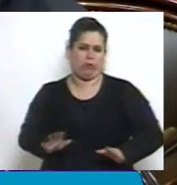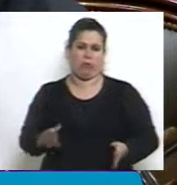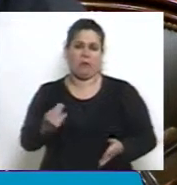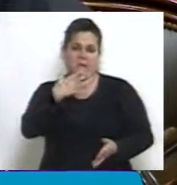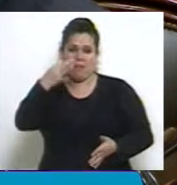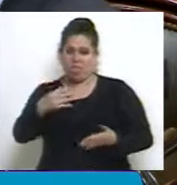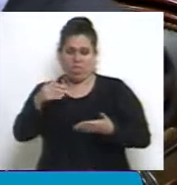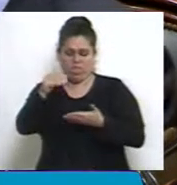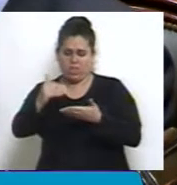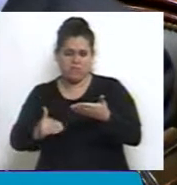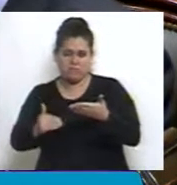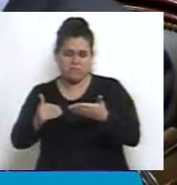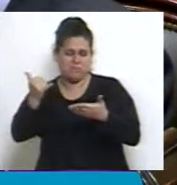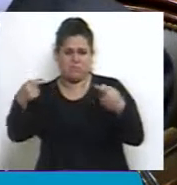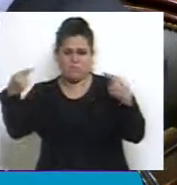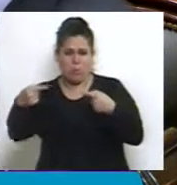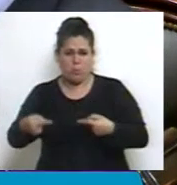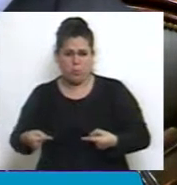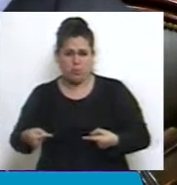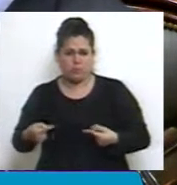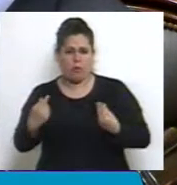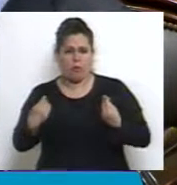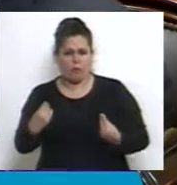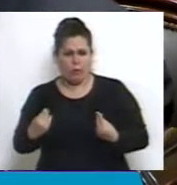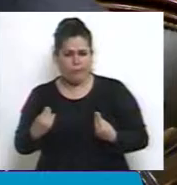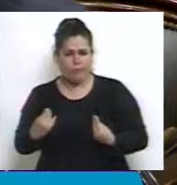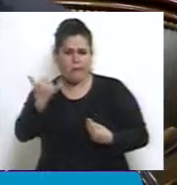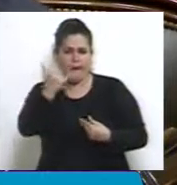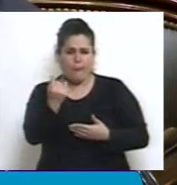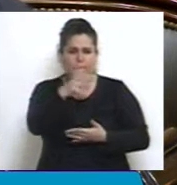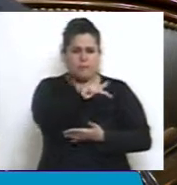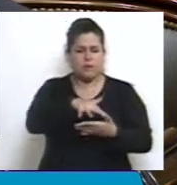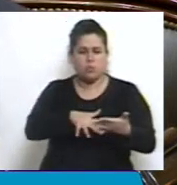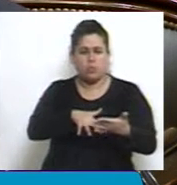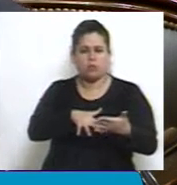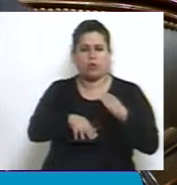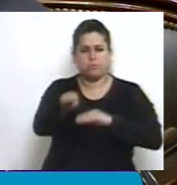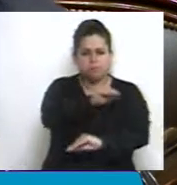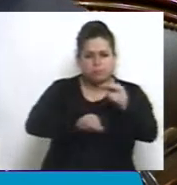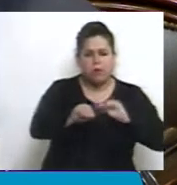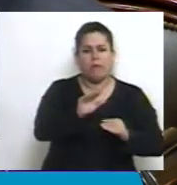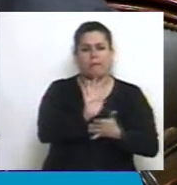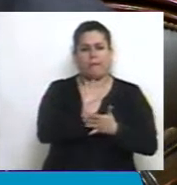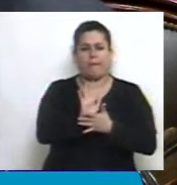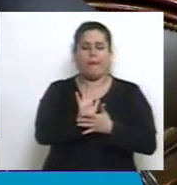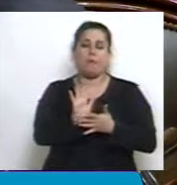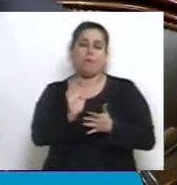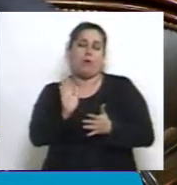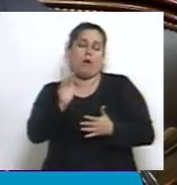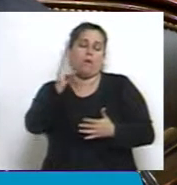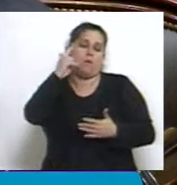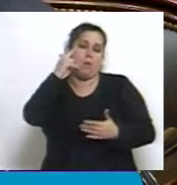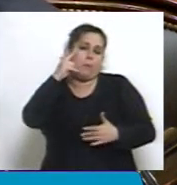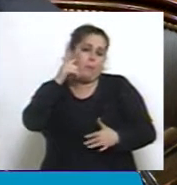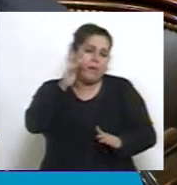¿Cómo puede ser que se confeccione un presupuesto a partir de una expectativa de